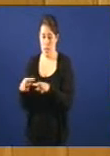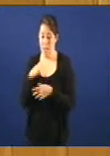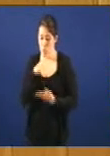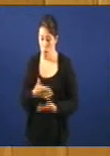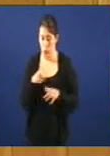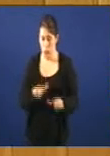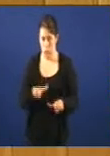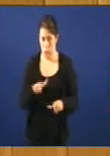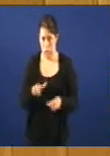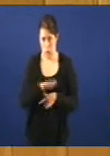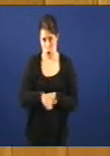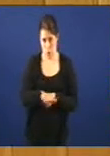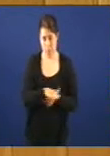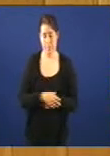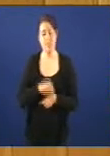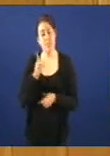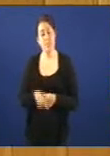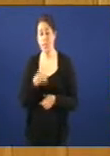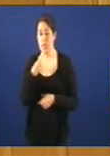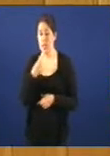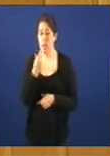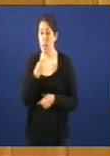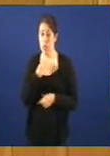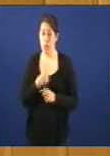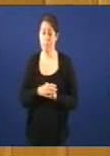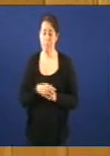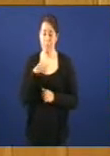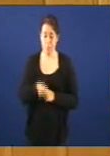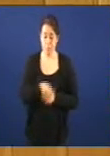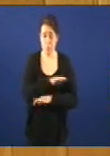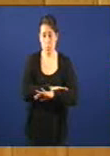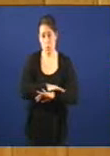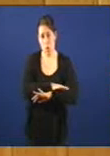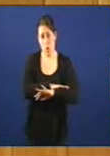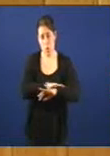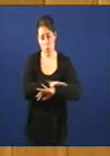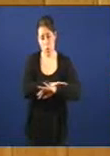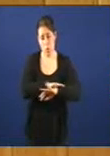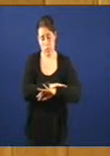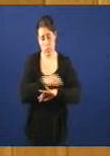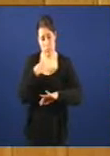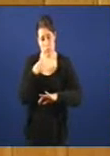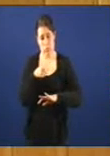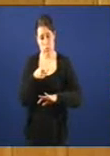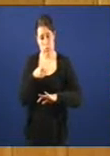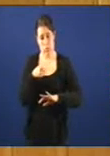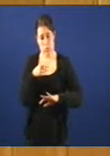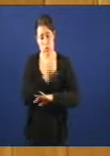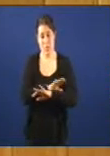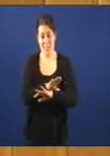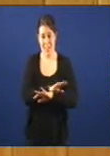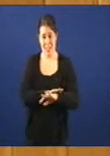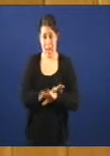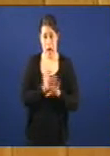da planta. Apuntaba tamén naquel momento que este goberno desde as consellerías competentes promovería todas